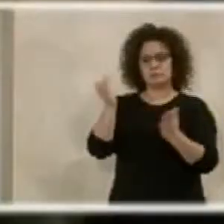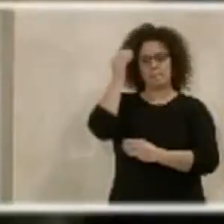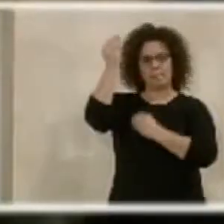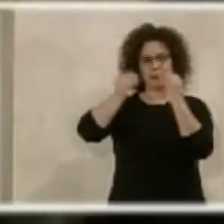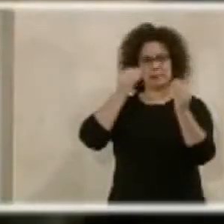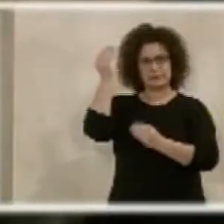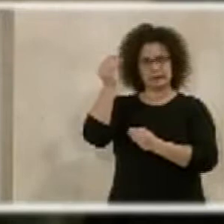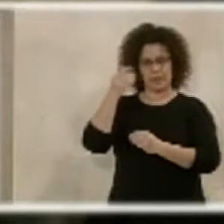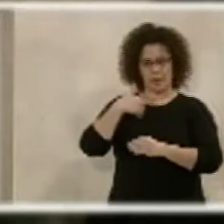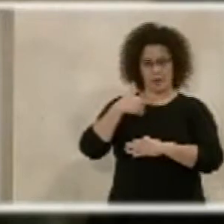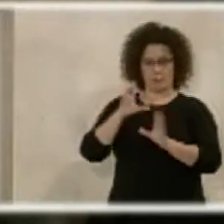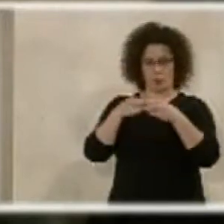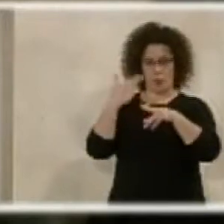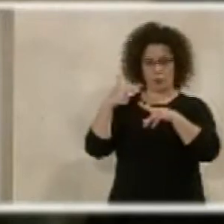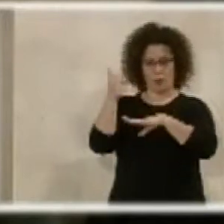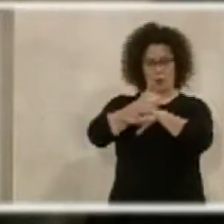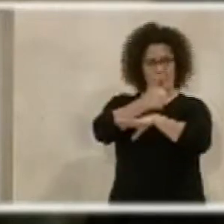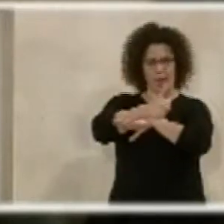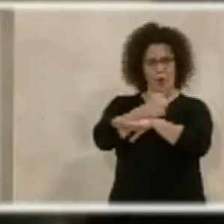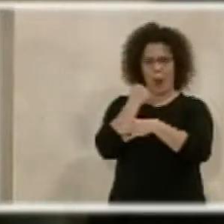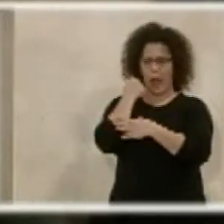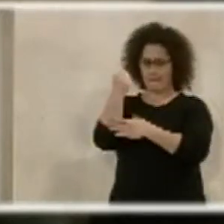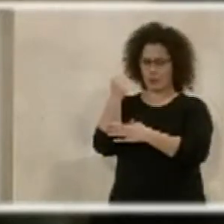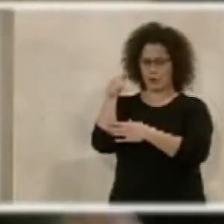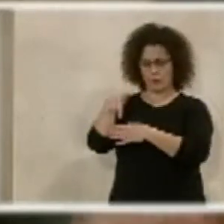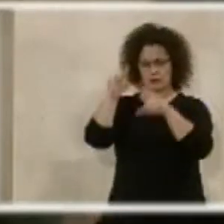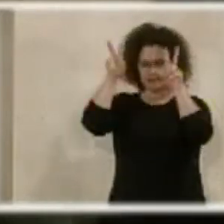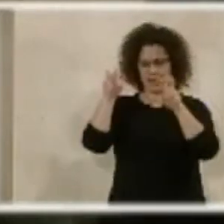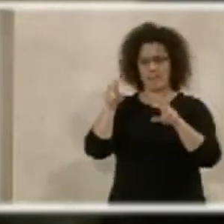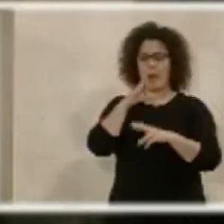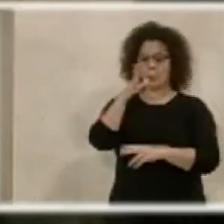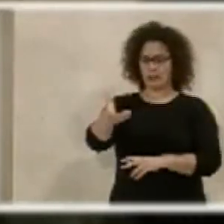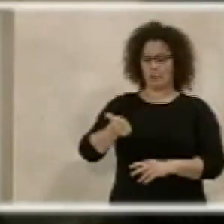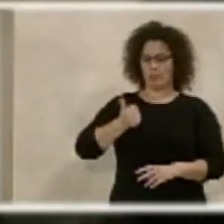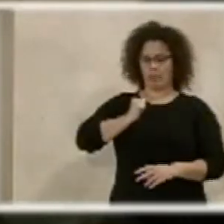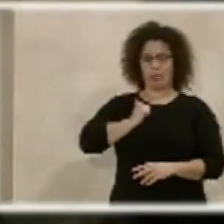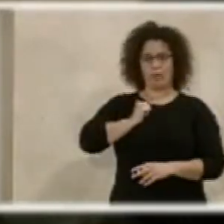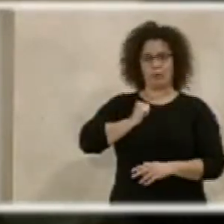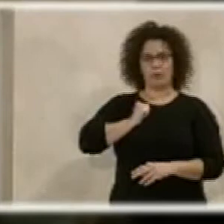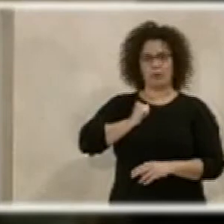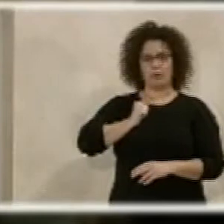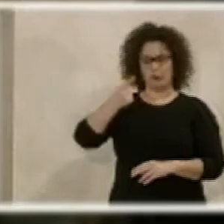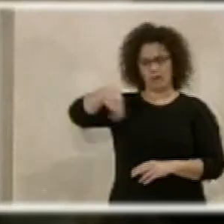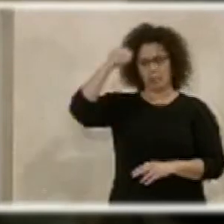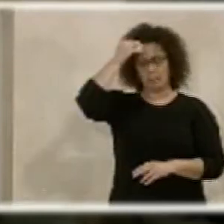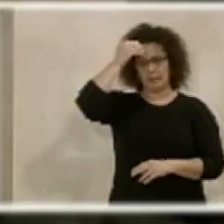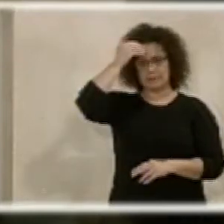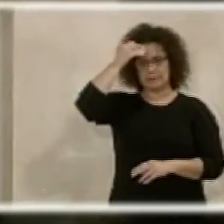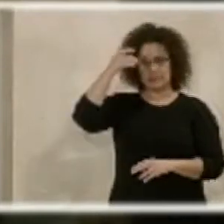que desde Ciudadanos apoyamos esto porque es algo de oportunidad, pues